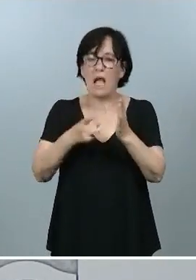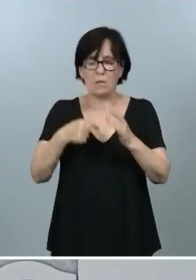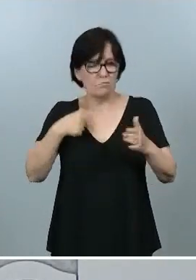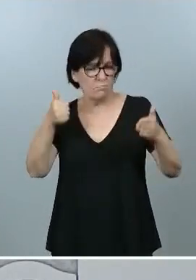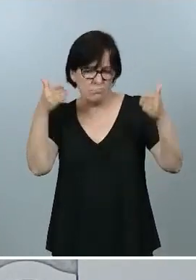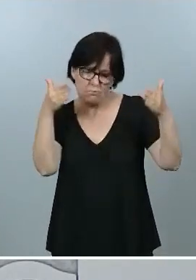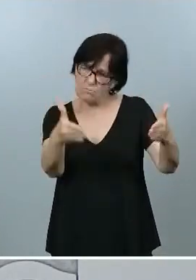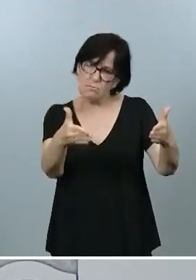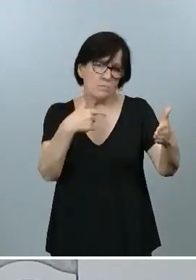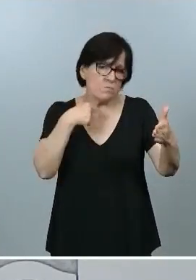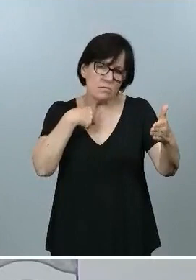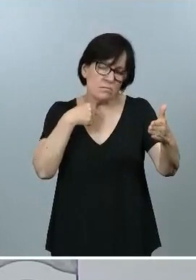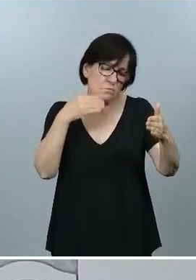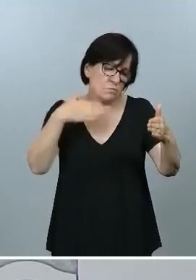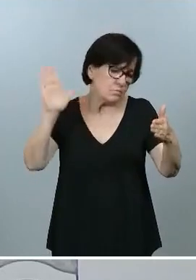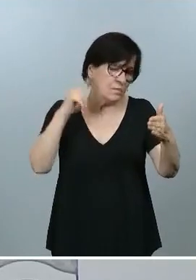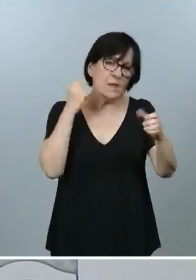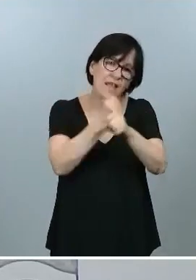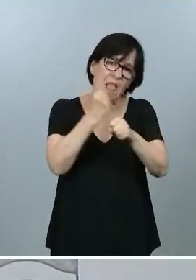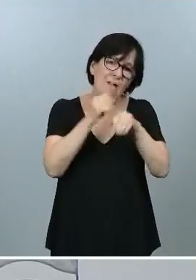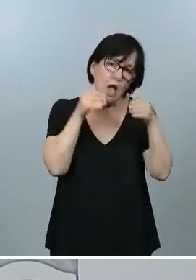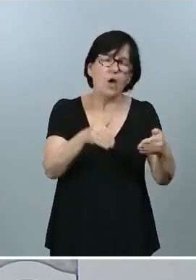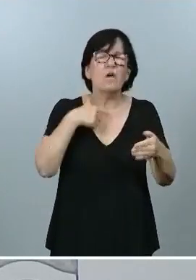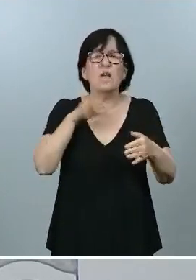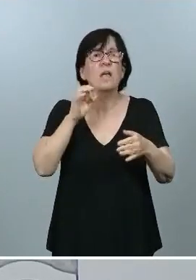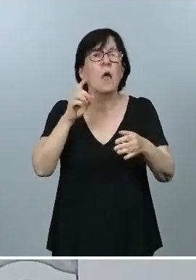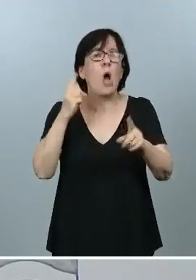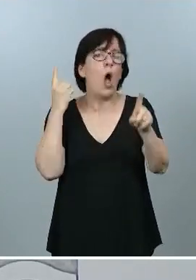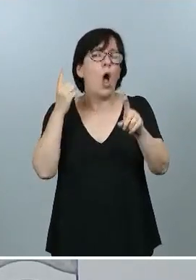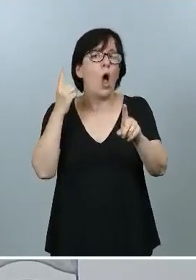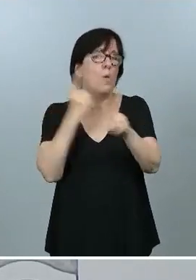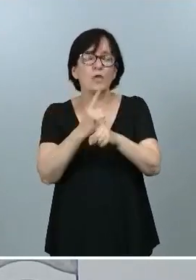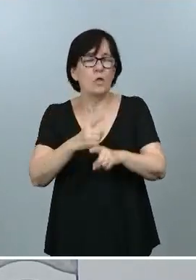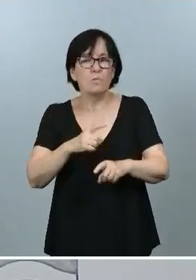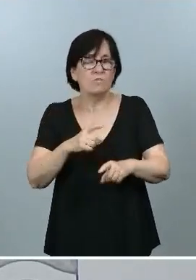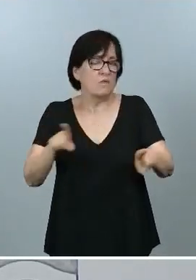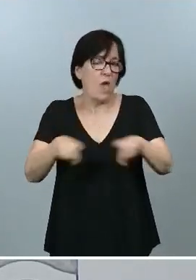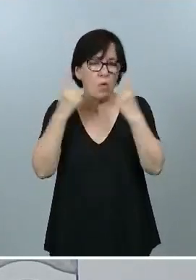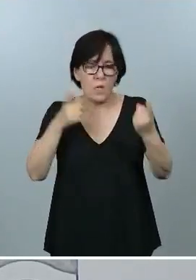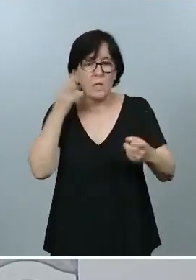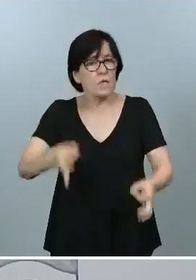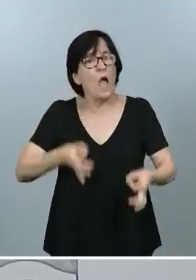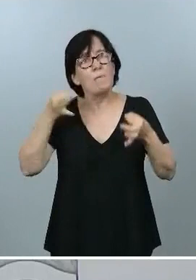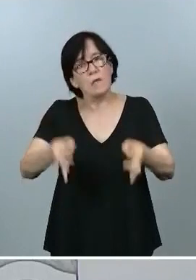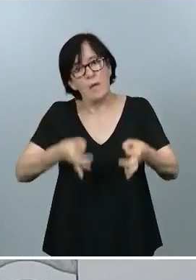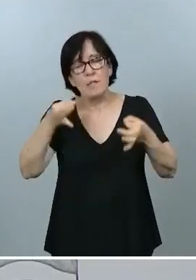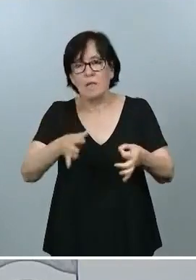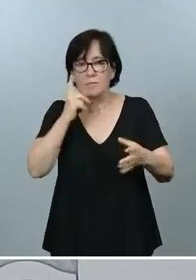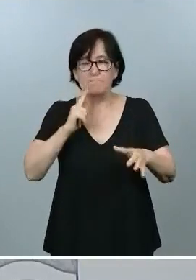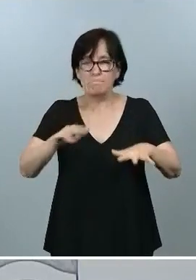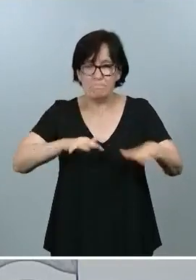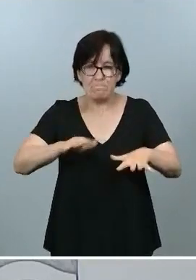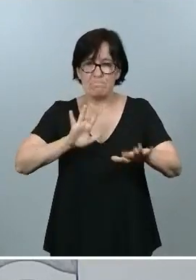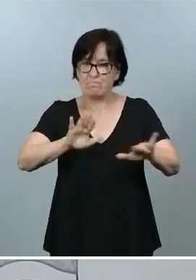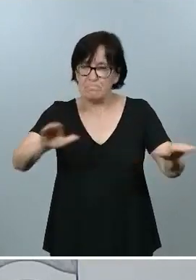y la oposición está en todo menos en eso. Está permanentemente, como le digo, intentando agitar este